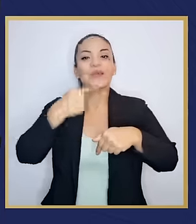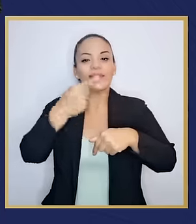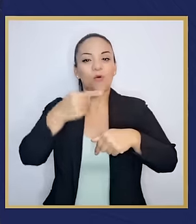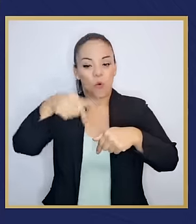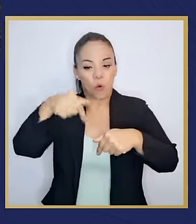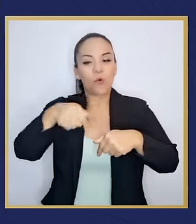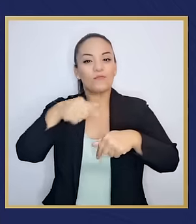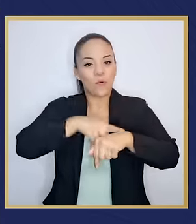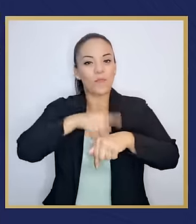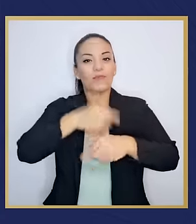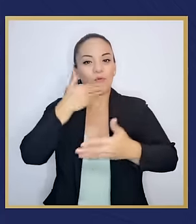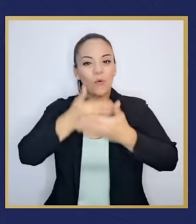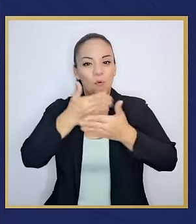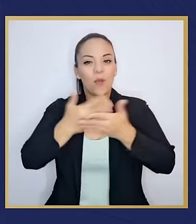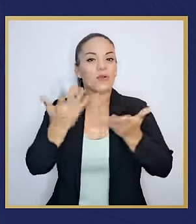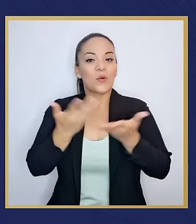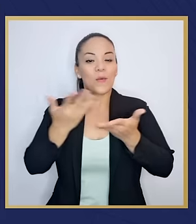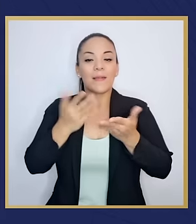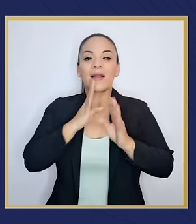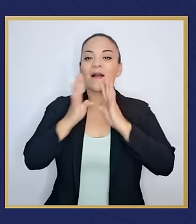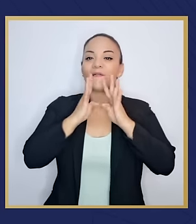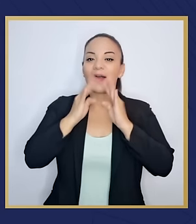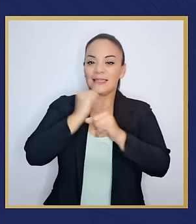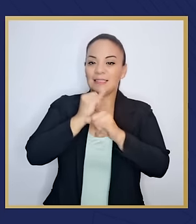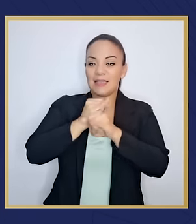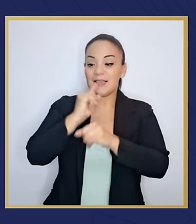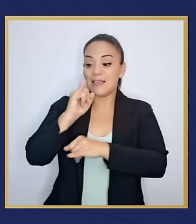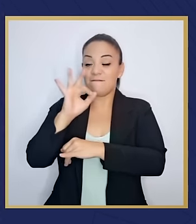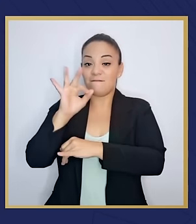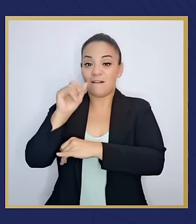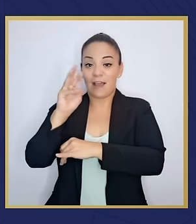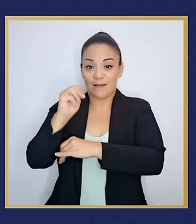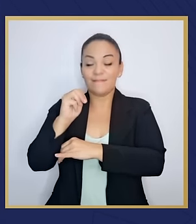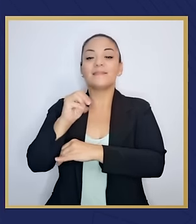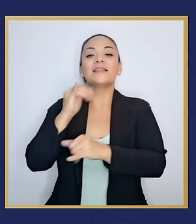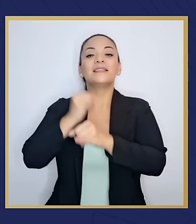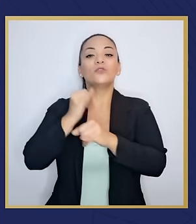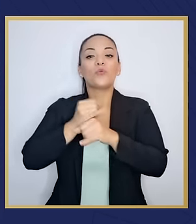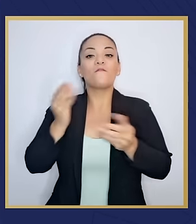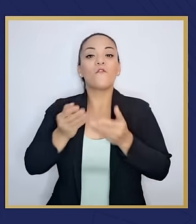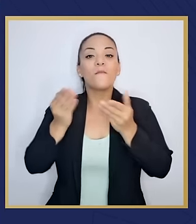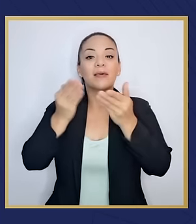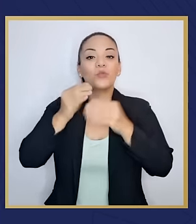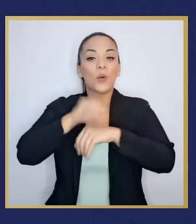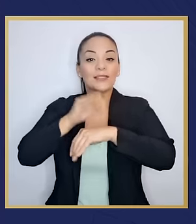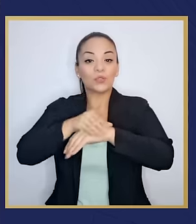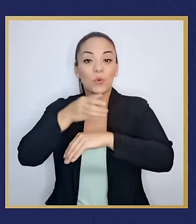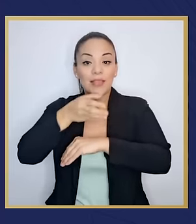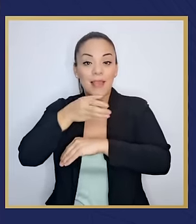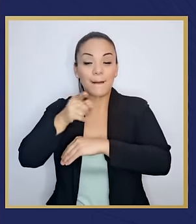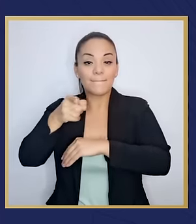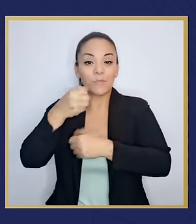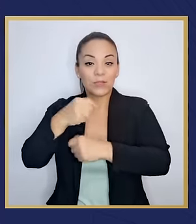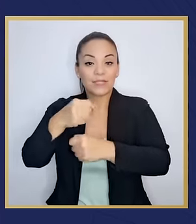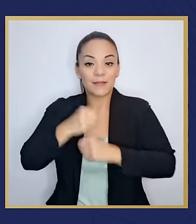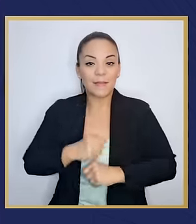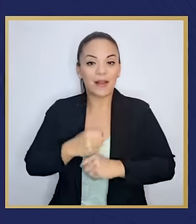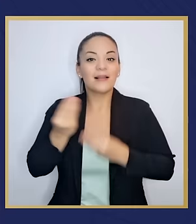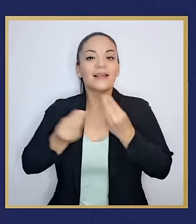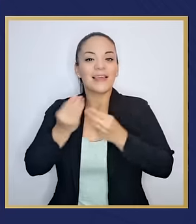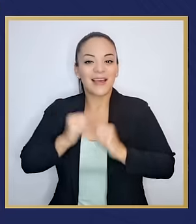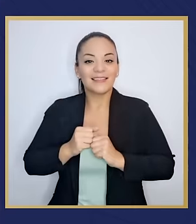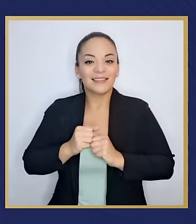día para hablar de lo que hace el Instituto de Fomento y Asesoría Municipal, el IFAM, para darle a usted y a su